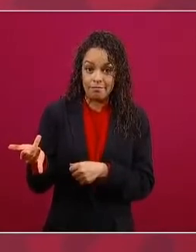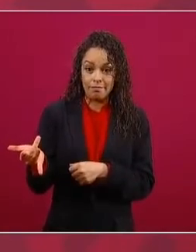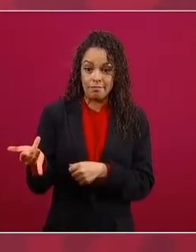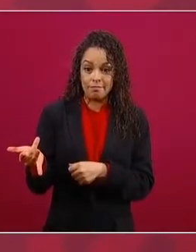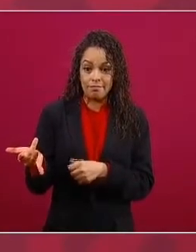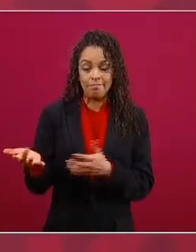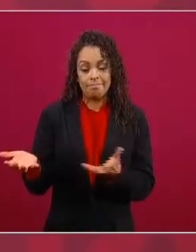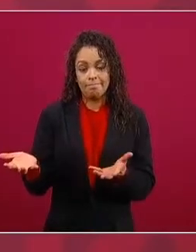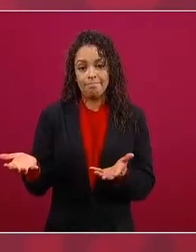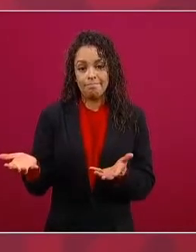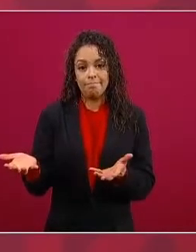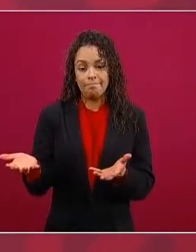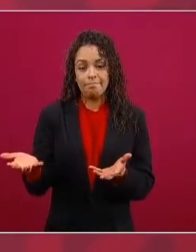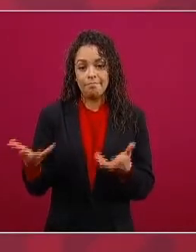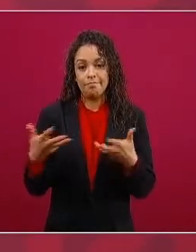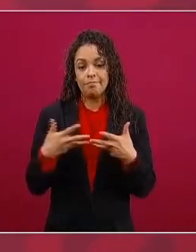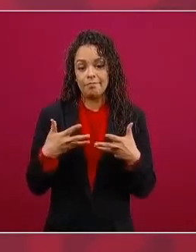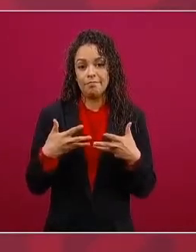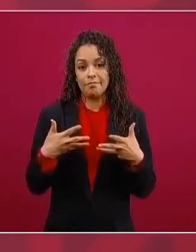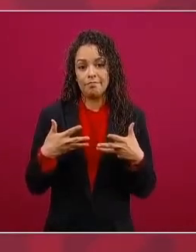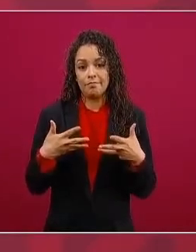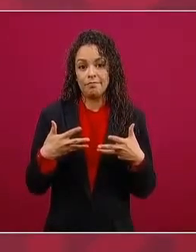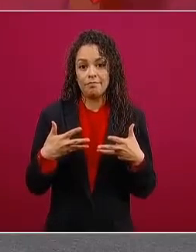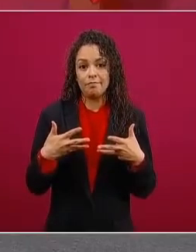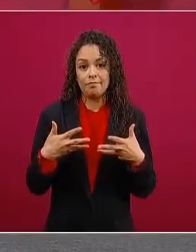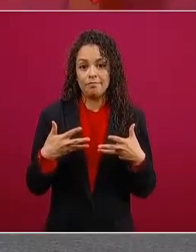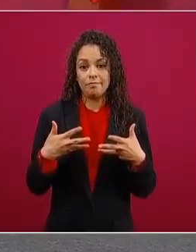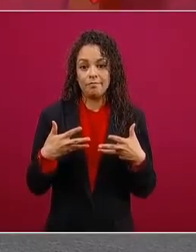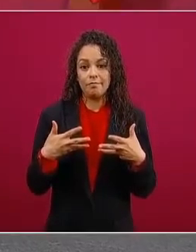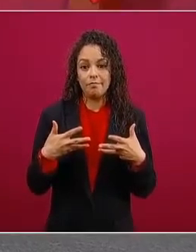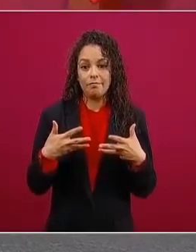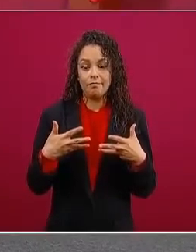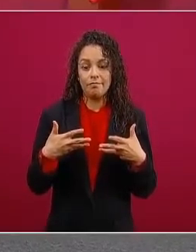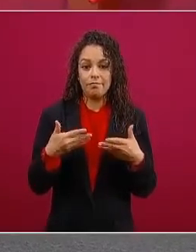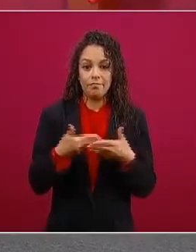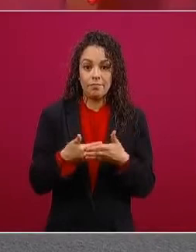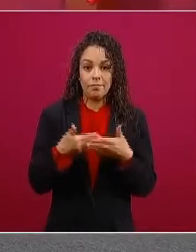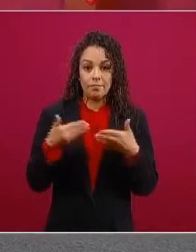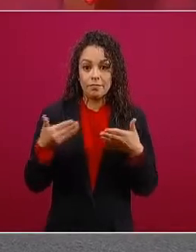a que se buscara la legitimidad